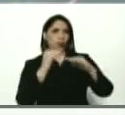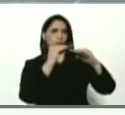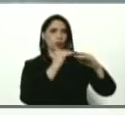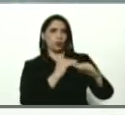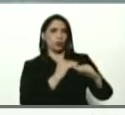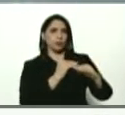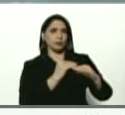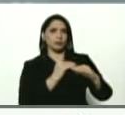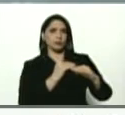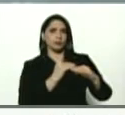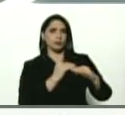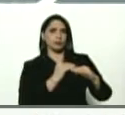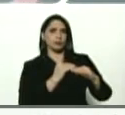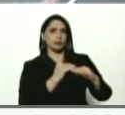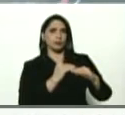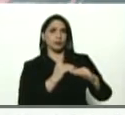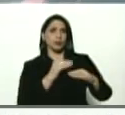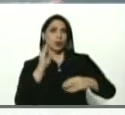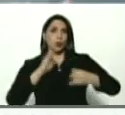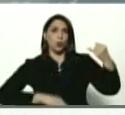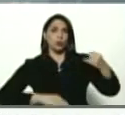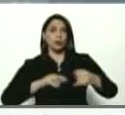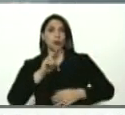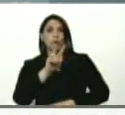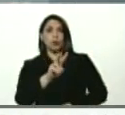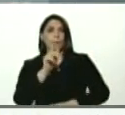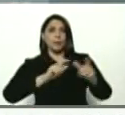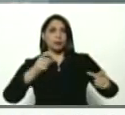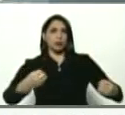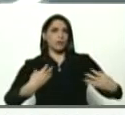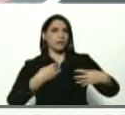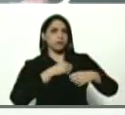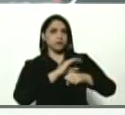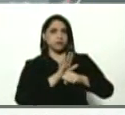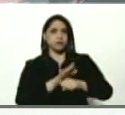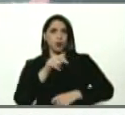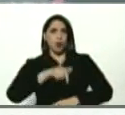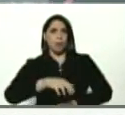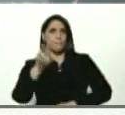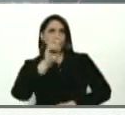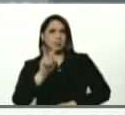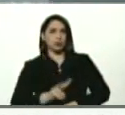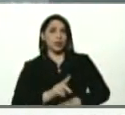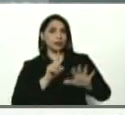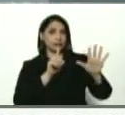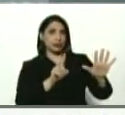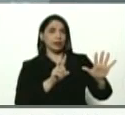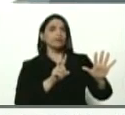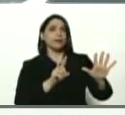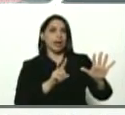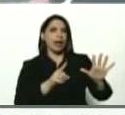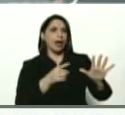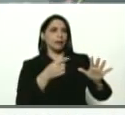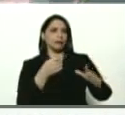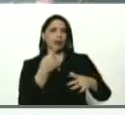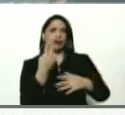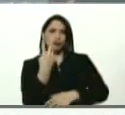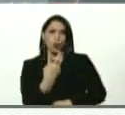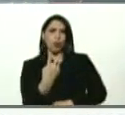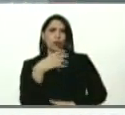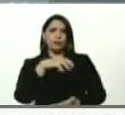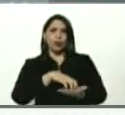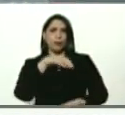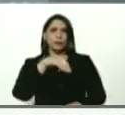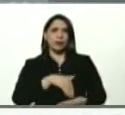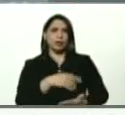Luego nos vamos a los últimos dos casos de estos seis, que se registran hoy en Venezuela. Son dos casos del Estado Miranda. El primero